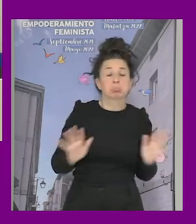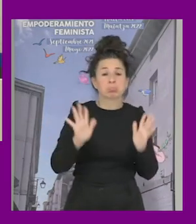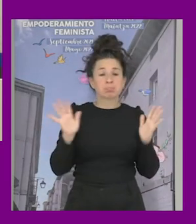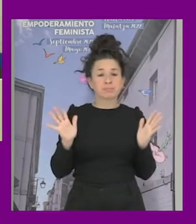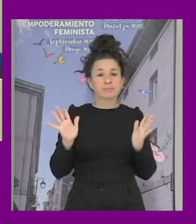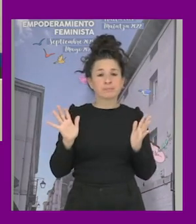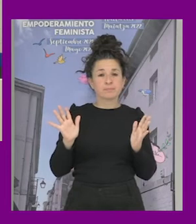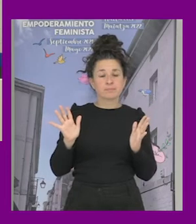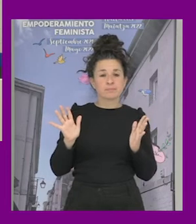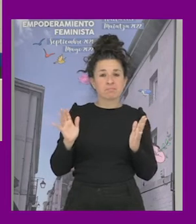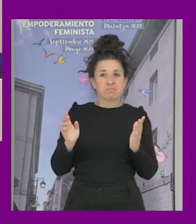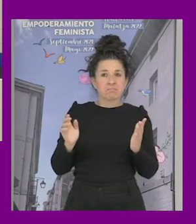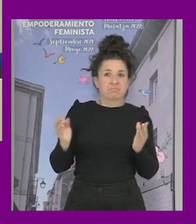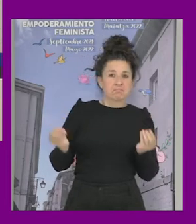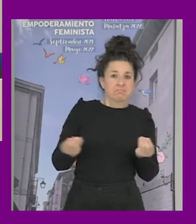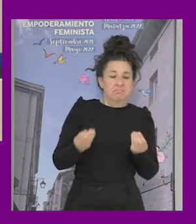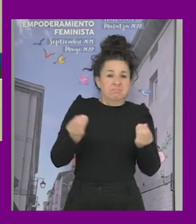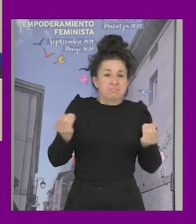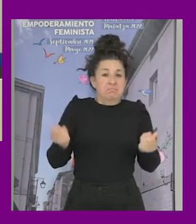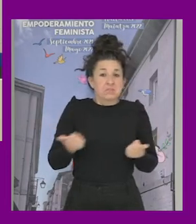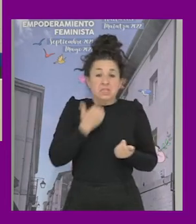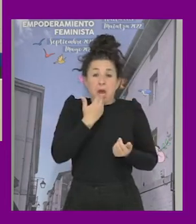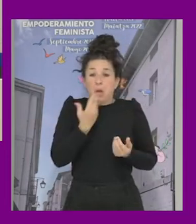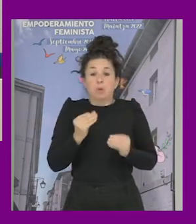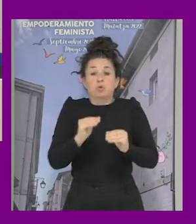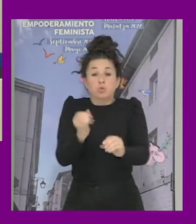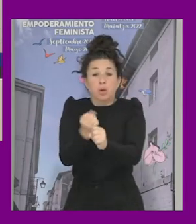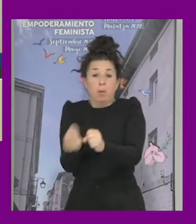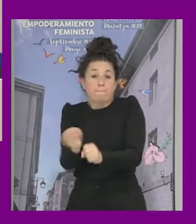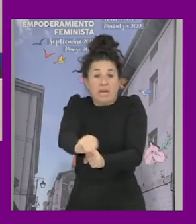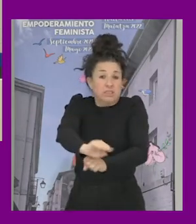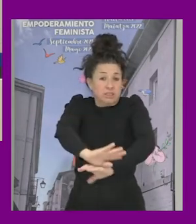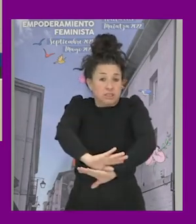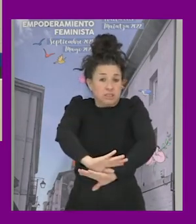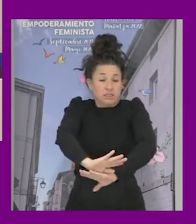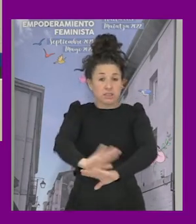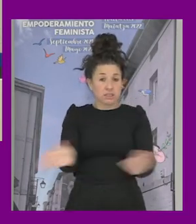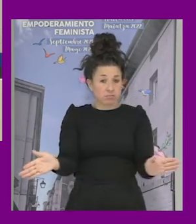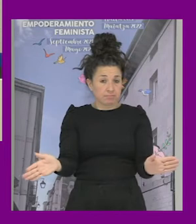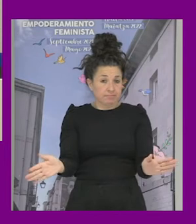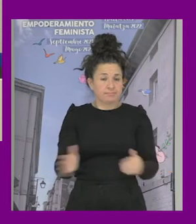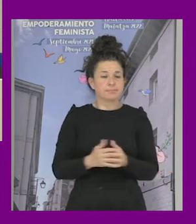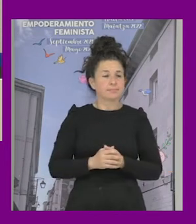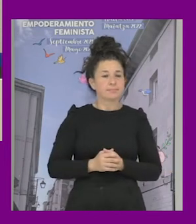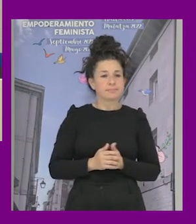fue como un... algo que se les añadió su trabajo y... sin quererlo